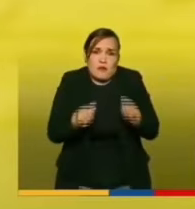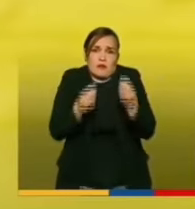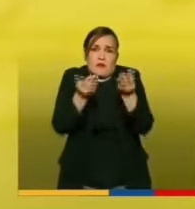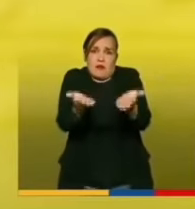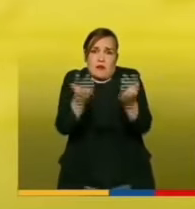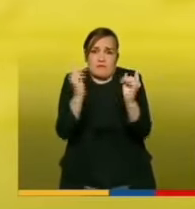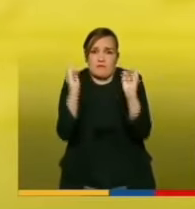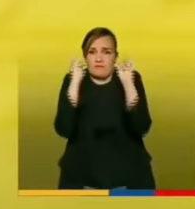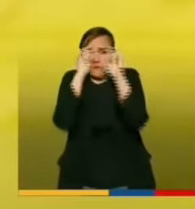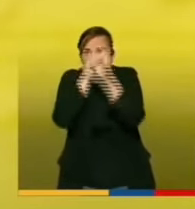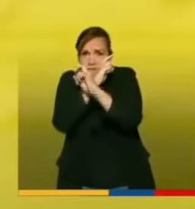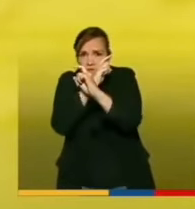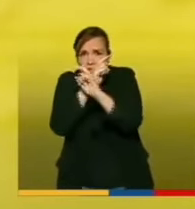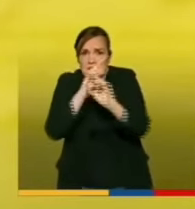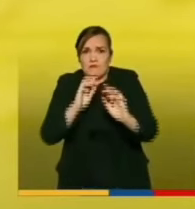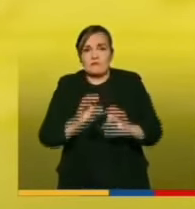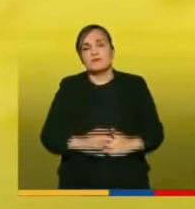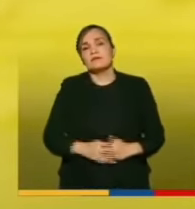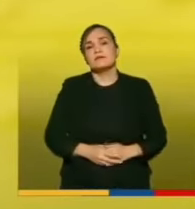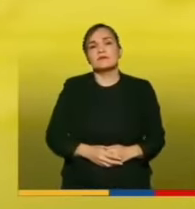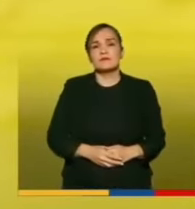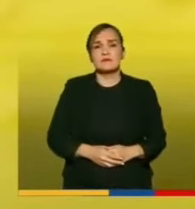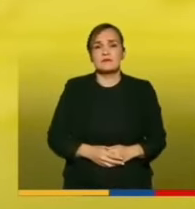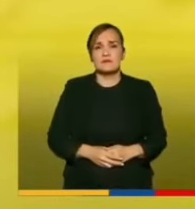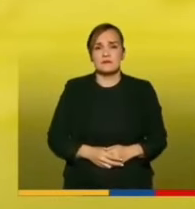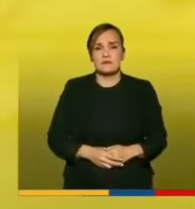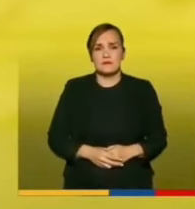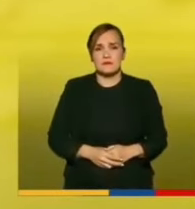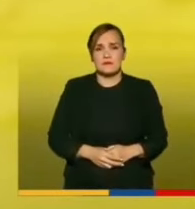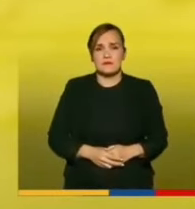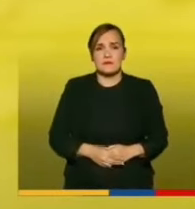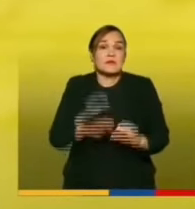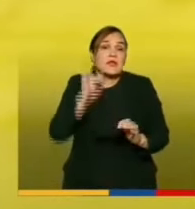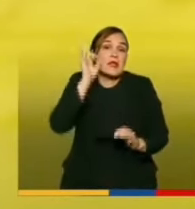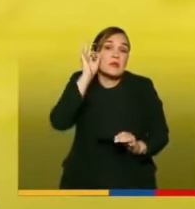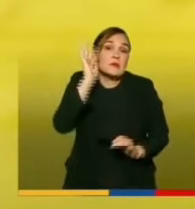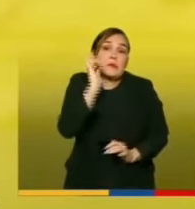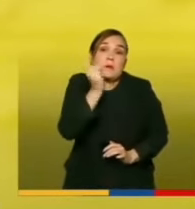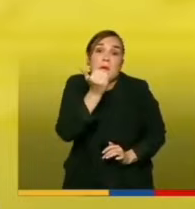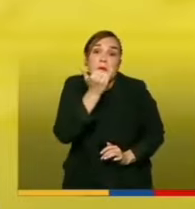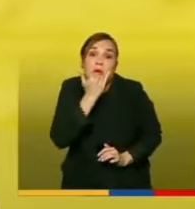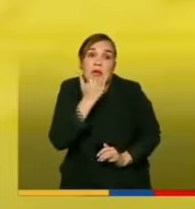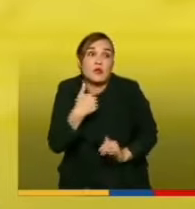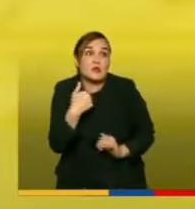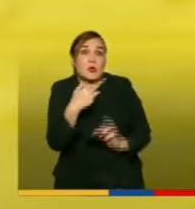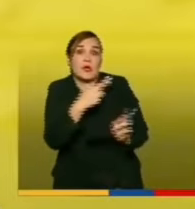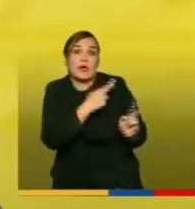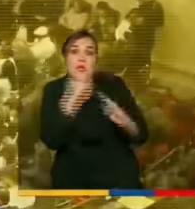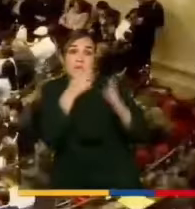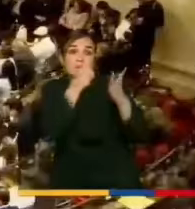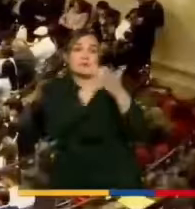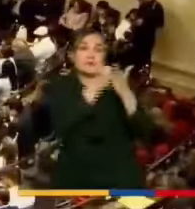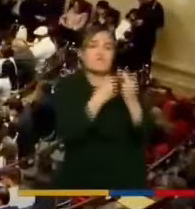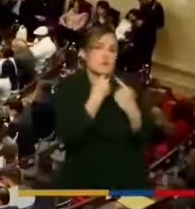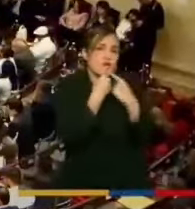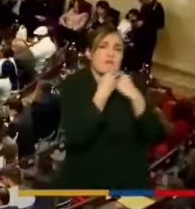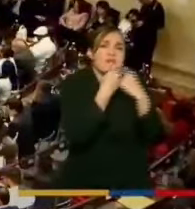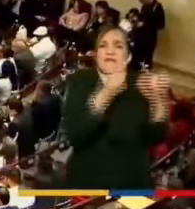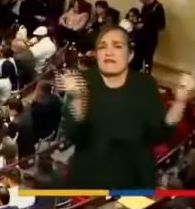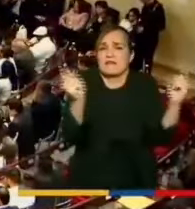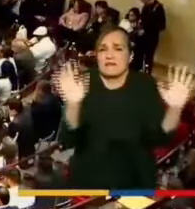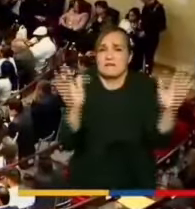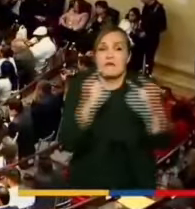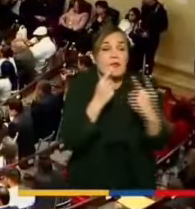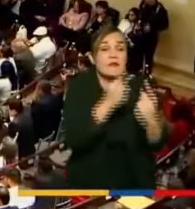cometer la imprudencia de insistir en ello. Y se los digo a ustedes,